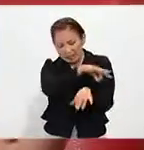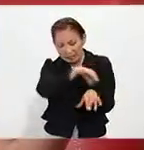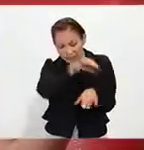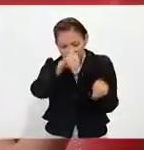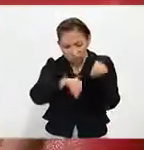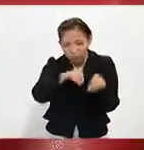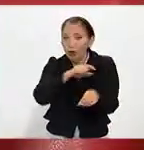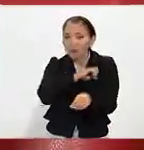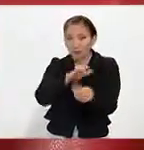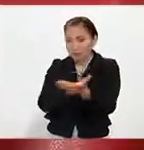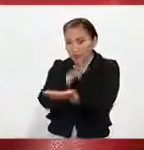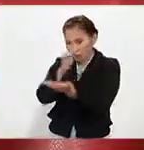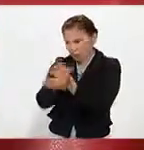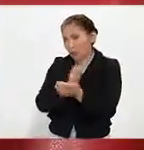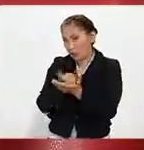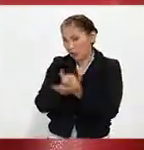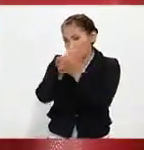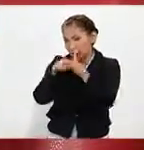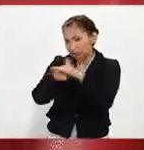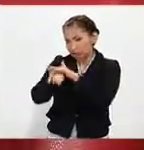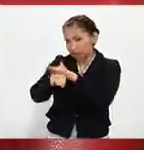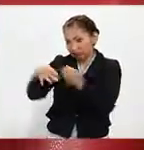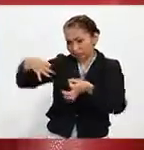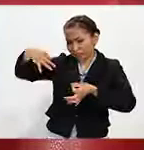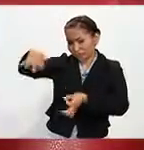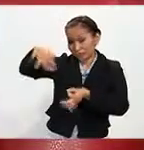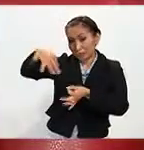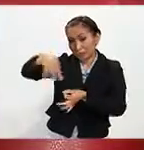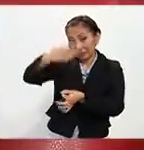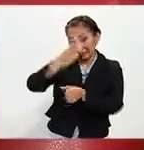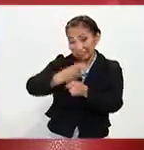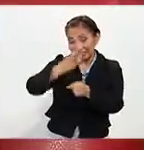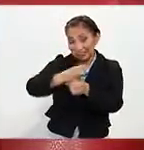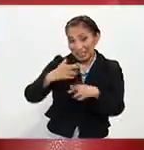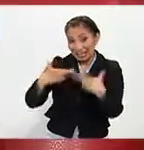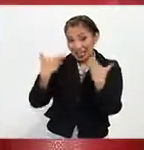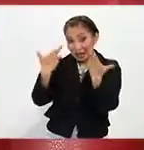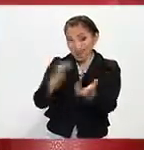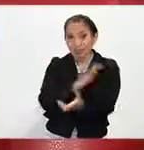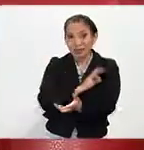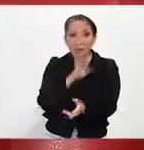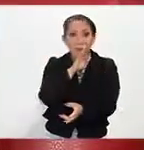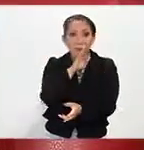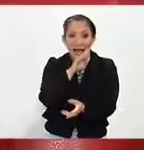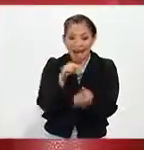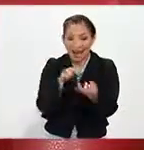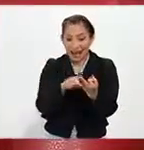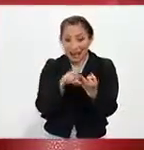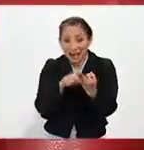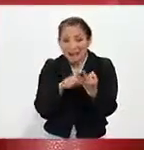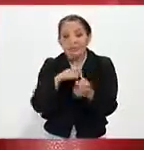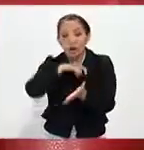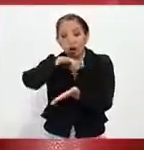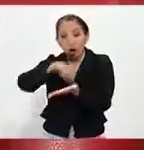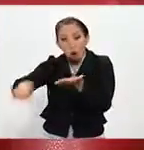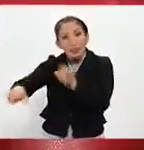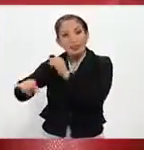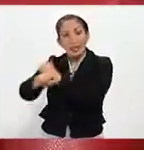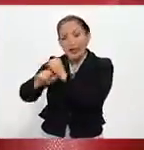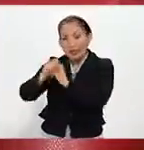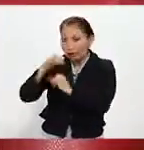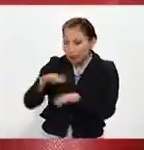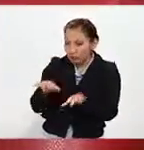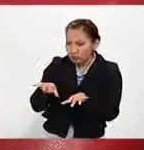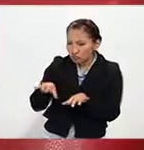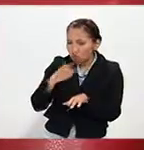Solamente vas a un lugar especializado y lo imprimes. Y el tercer tipo de regalos que puedes hacer a tu mamá son regalos que compras en internet para